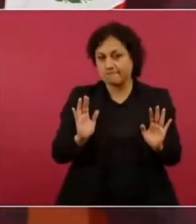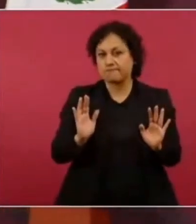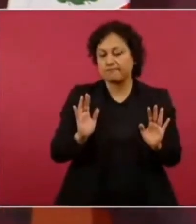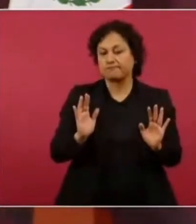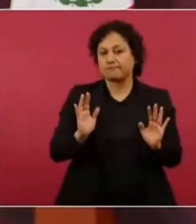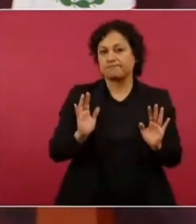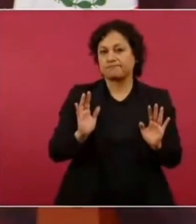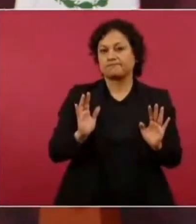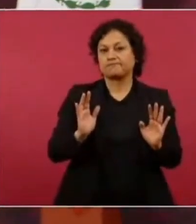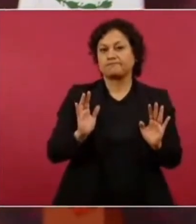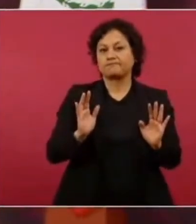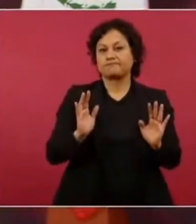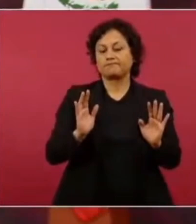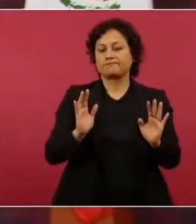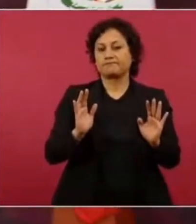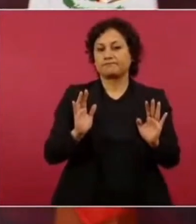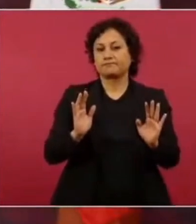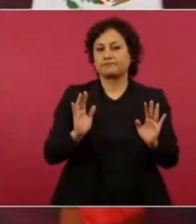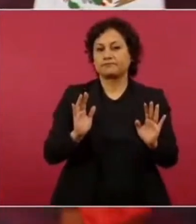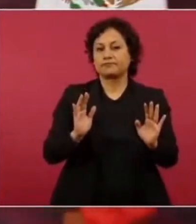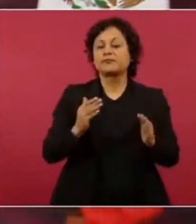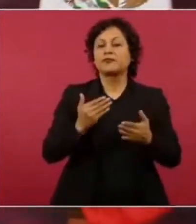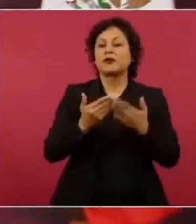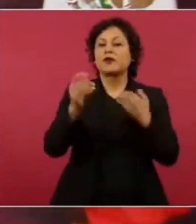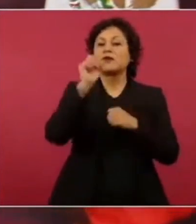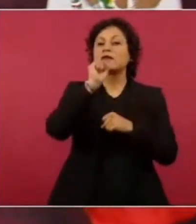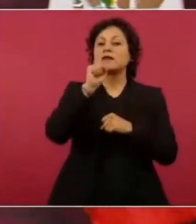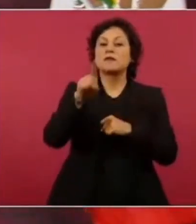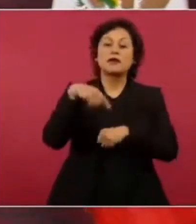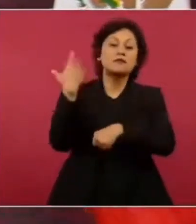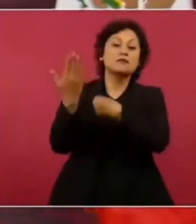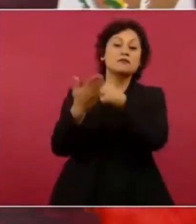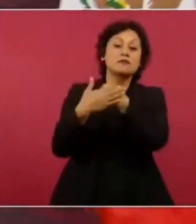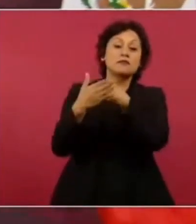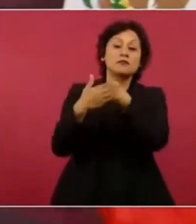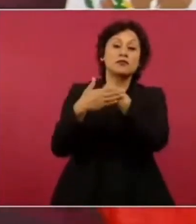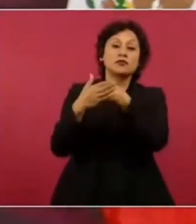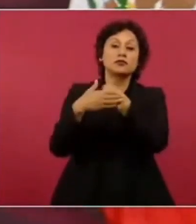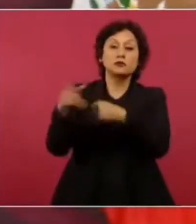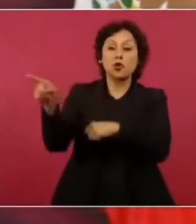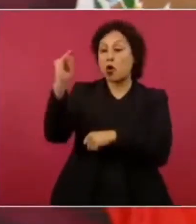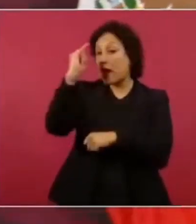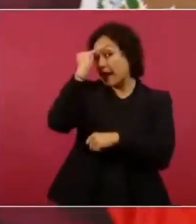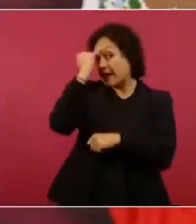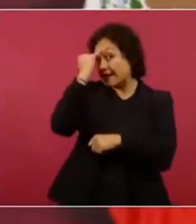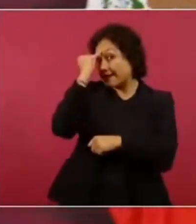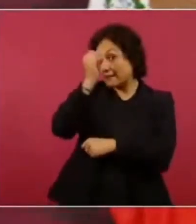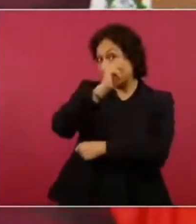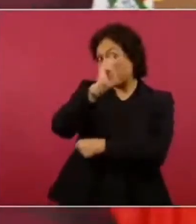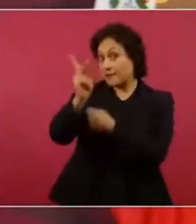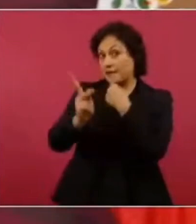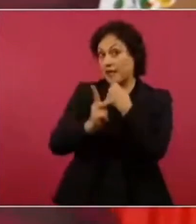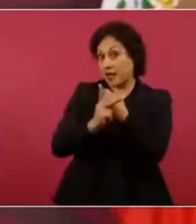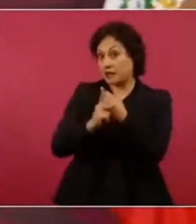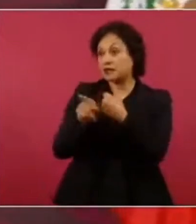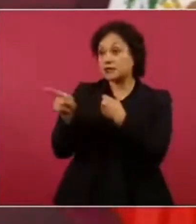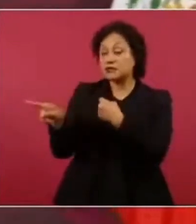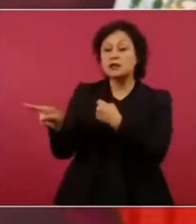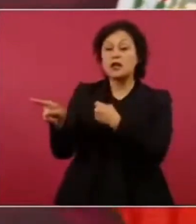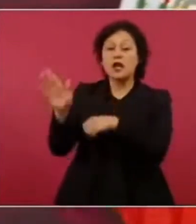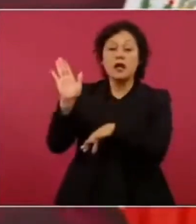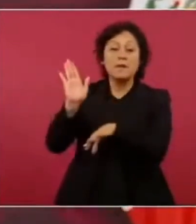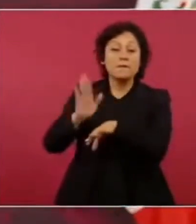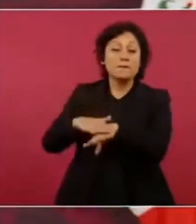va a ser China dentro de poco perdón la India el país más